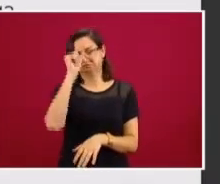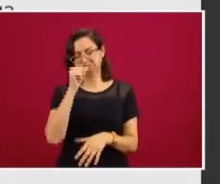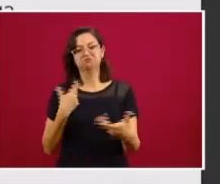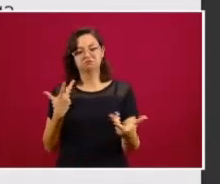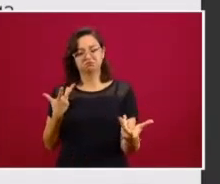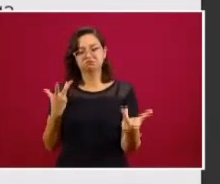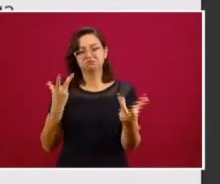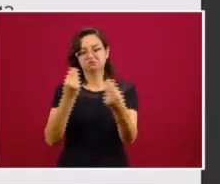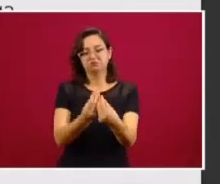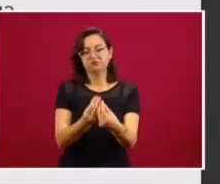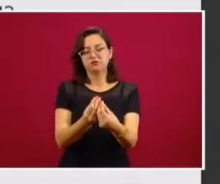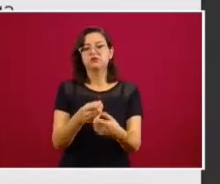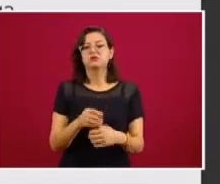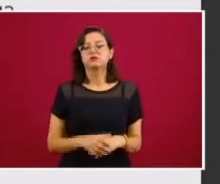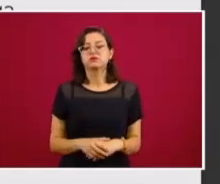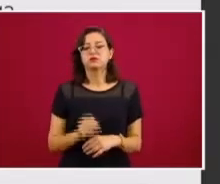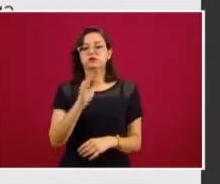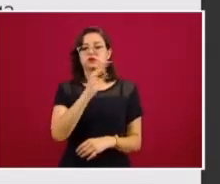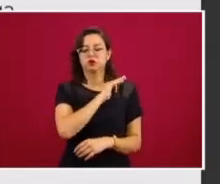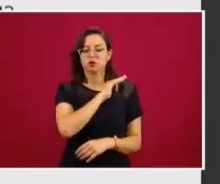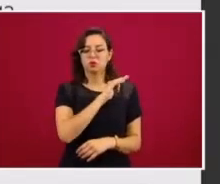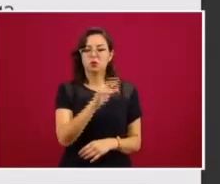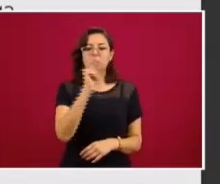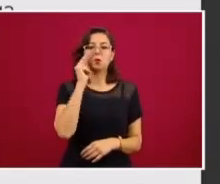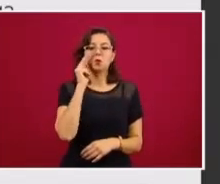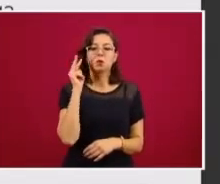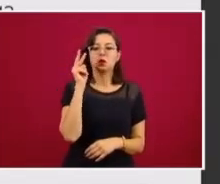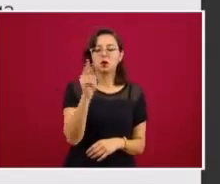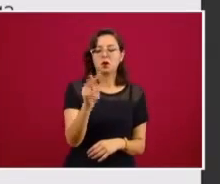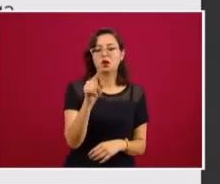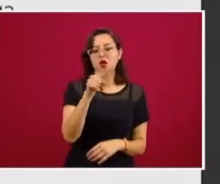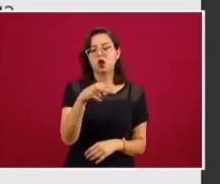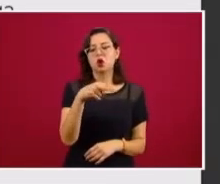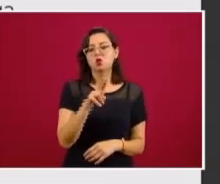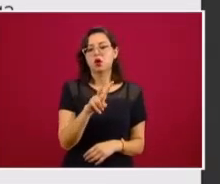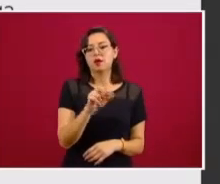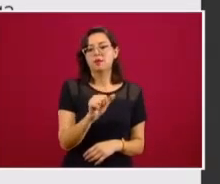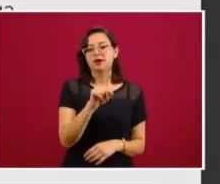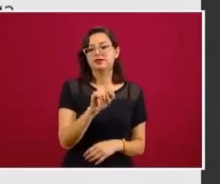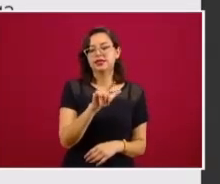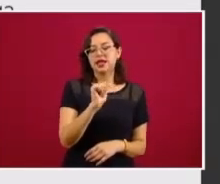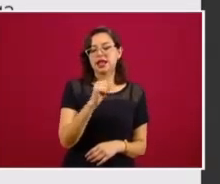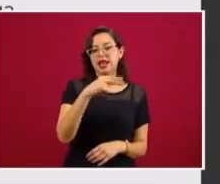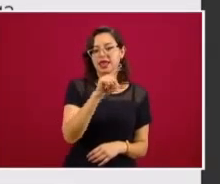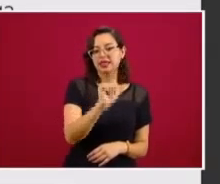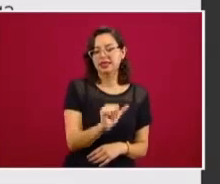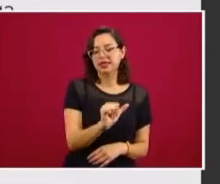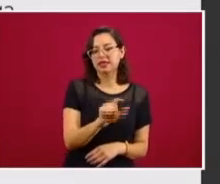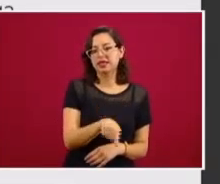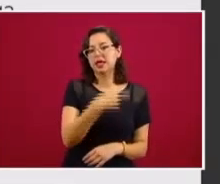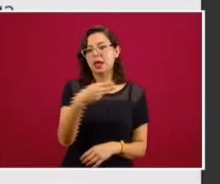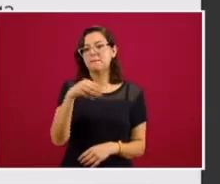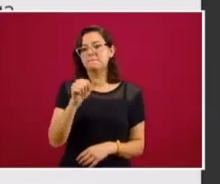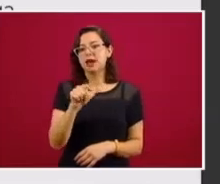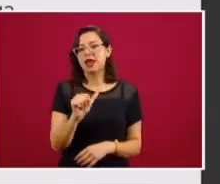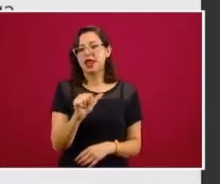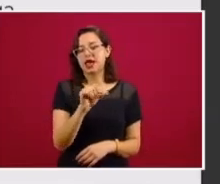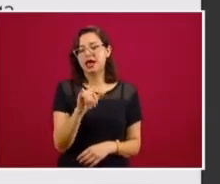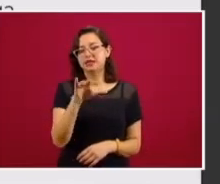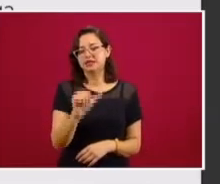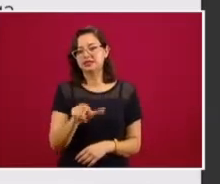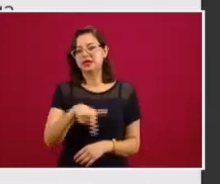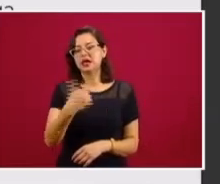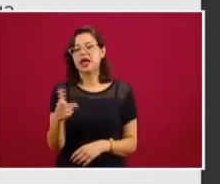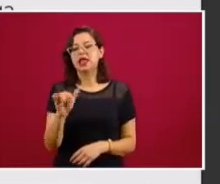mexicana. Y ahí otra vez pueden ver, está desde Nueva Zelanda, está Malasia, está